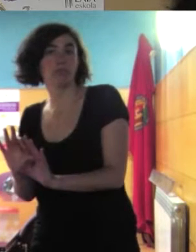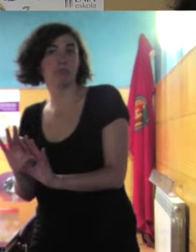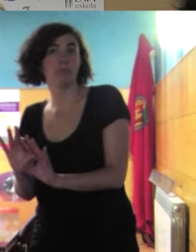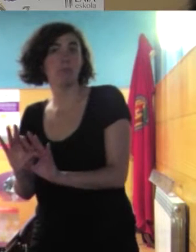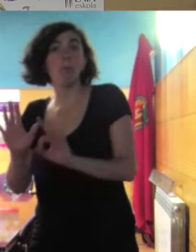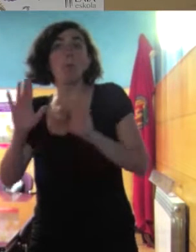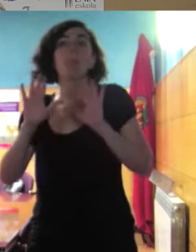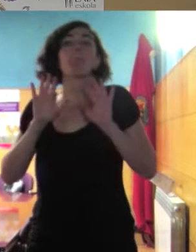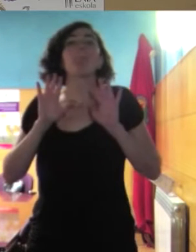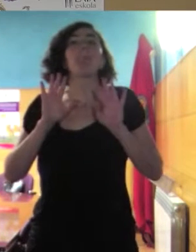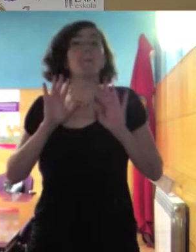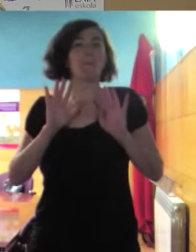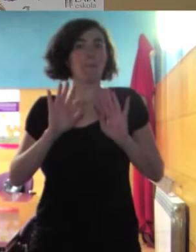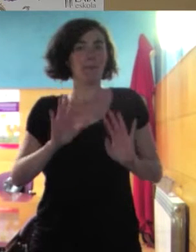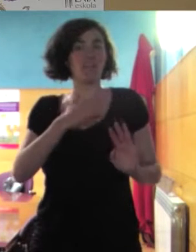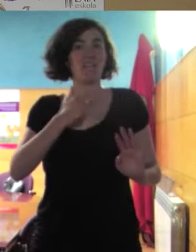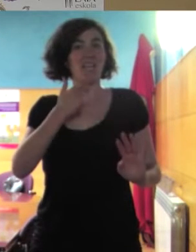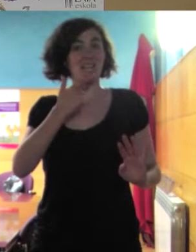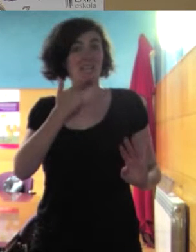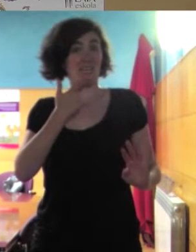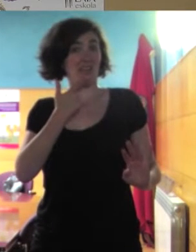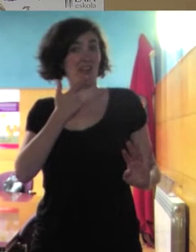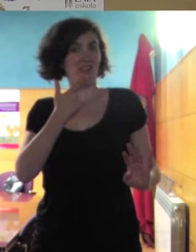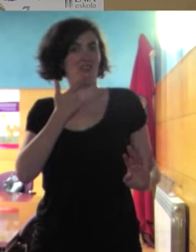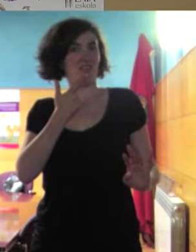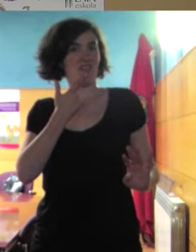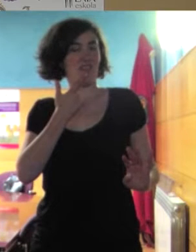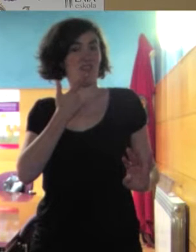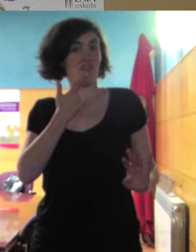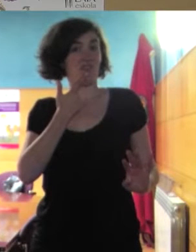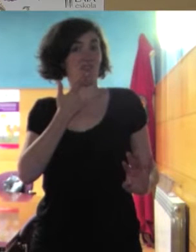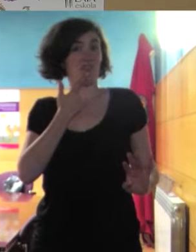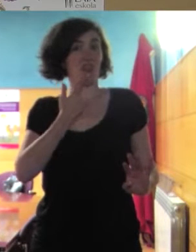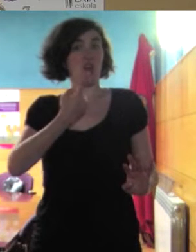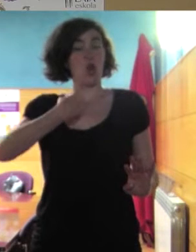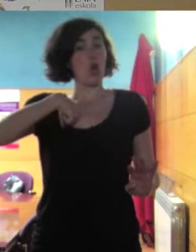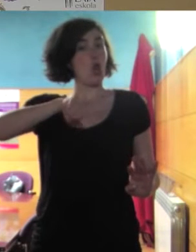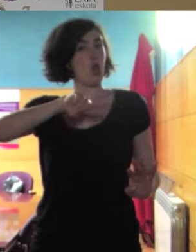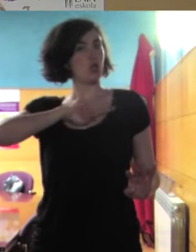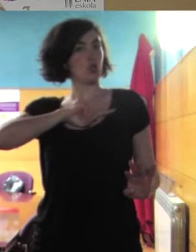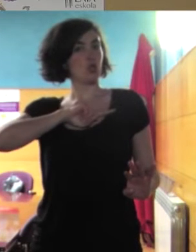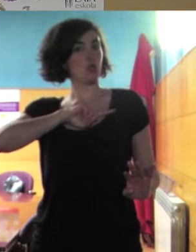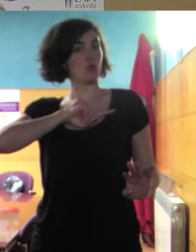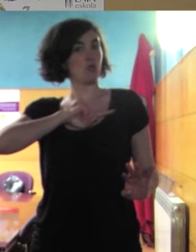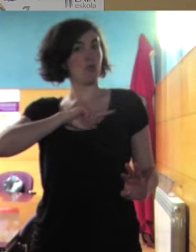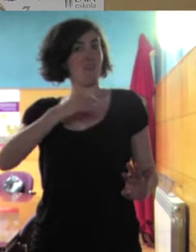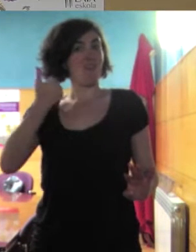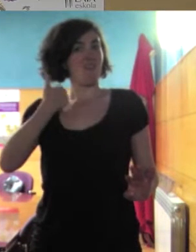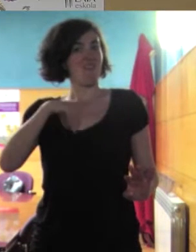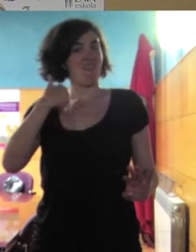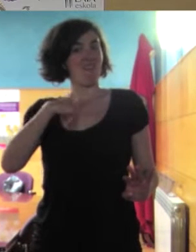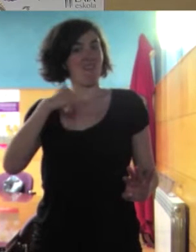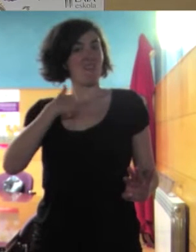hacemos eso estamos mandando a nuestras criaturas con un programa para el día con un programa para el día